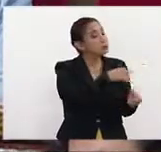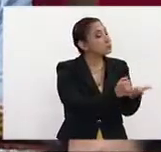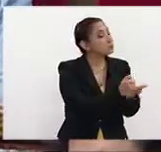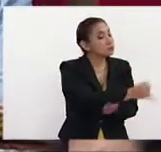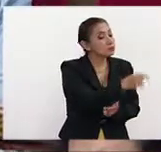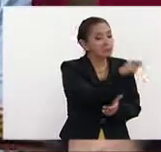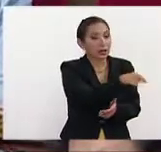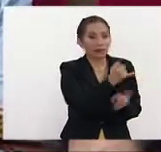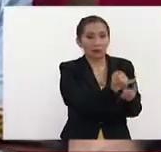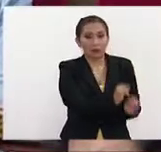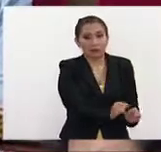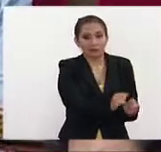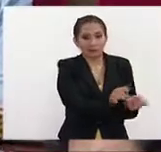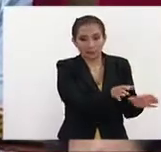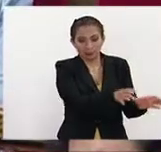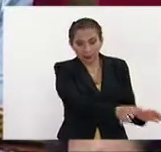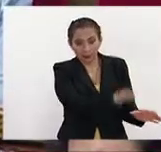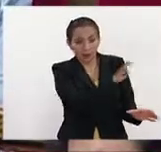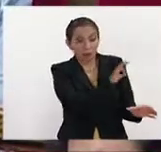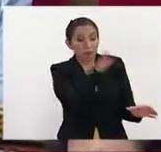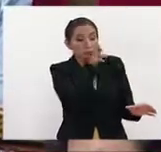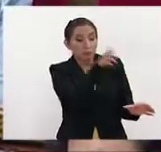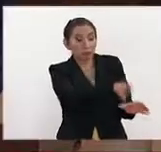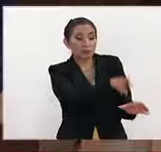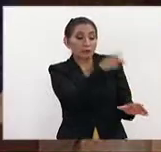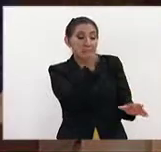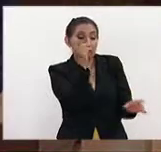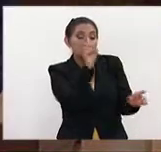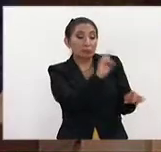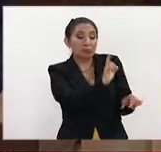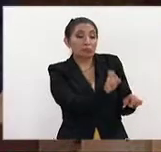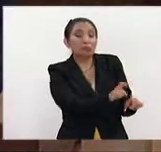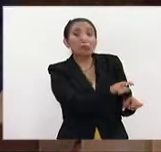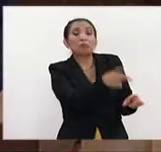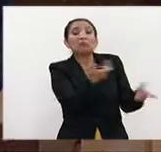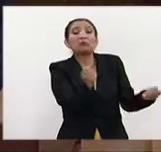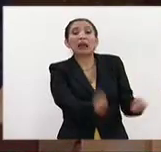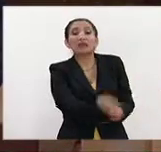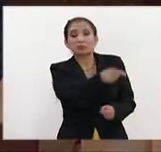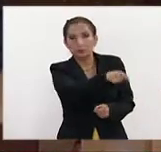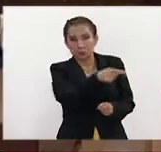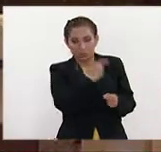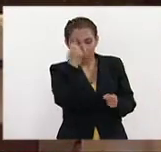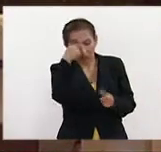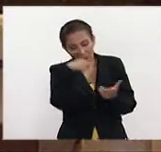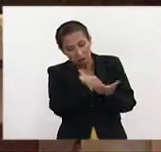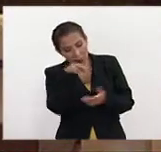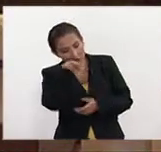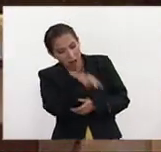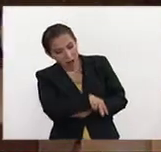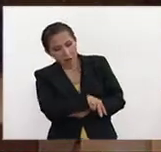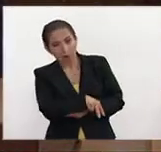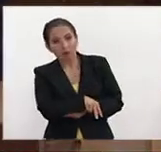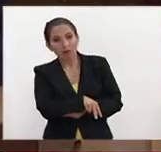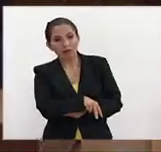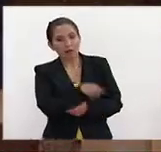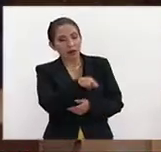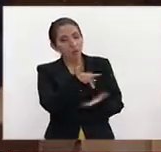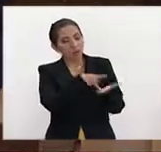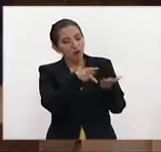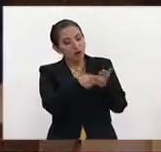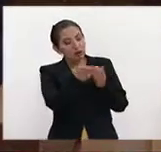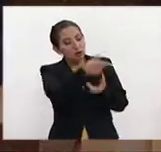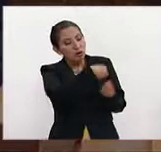todavía serán autonómicas y cuyos resultados son incógnitas porque, por una parte, los ciudadanos pueden castigar un proyecto